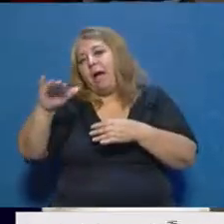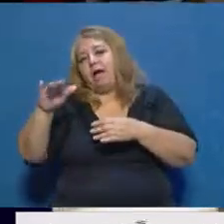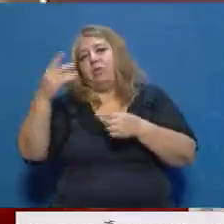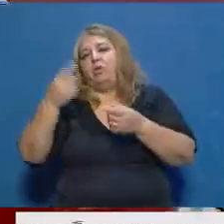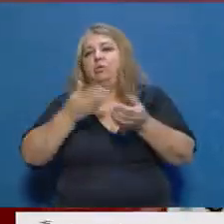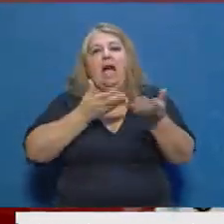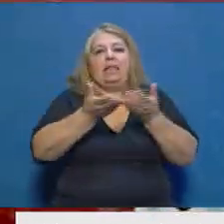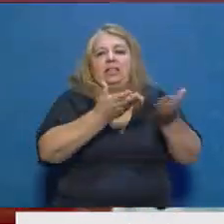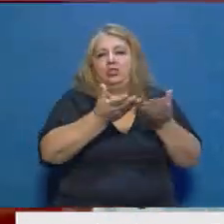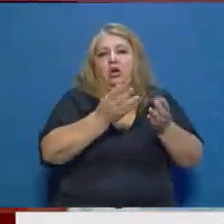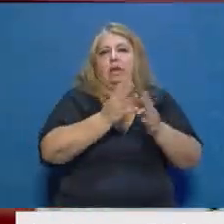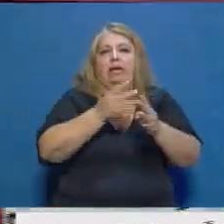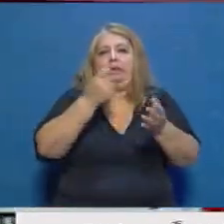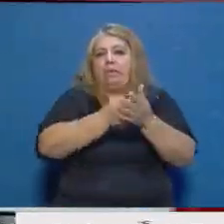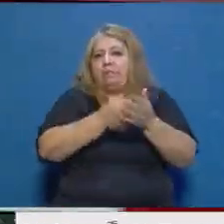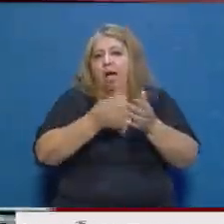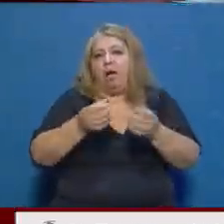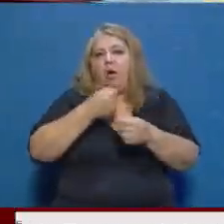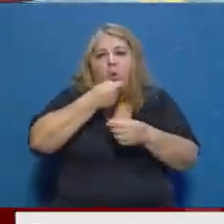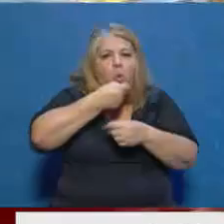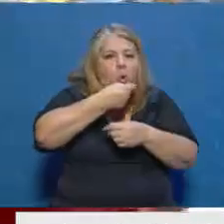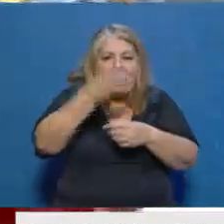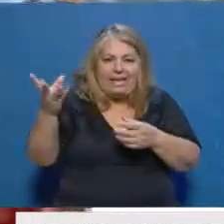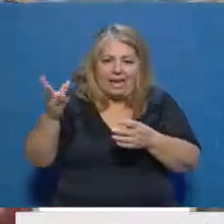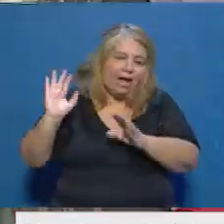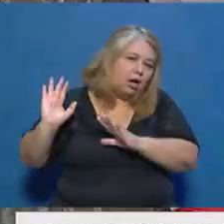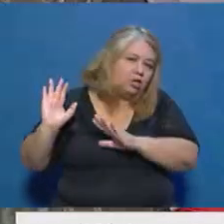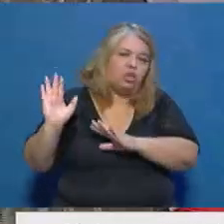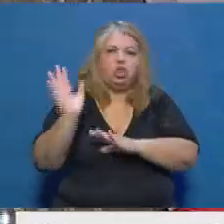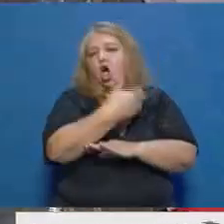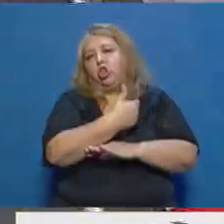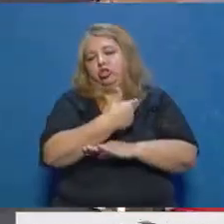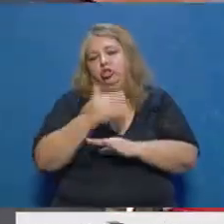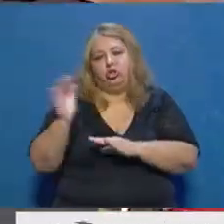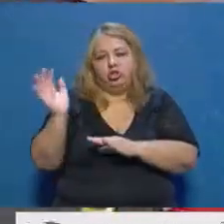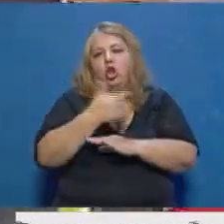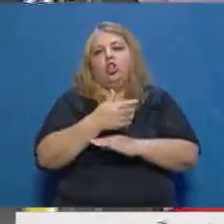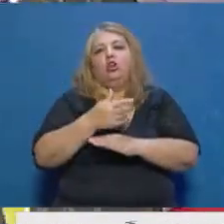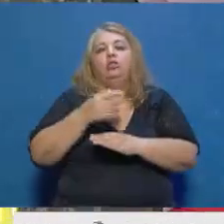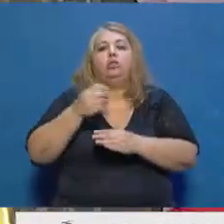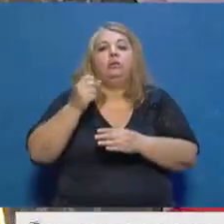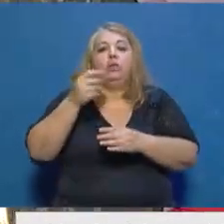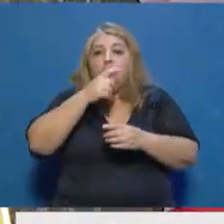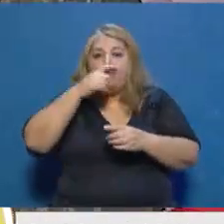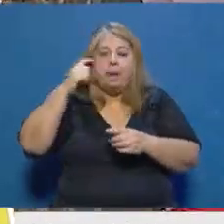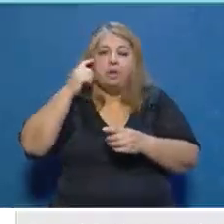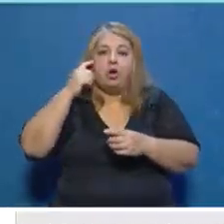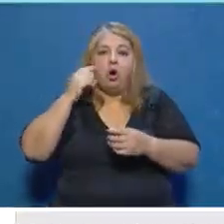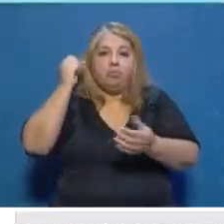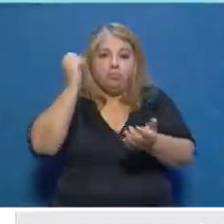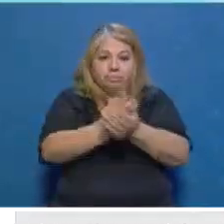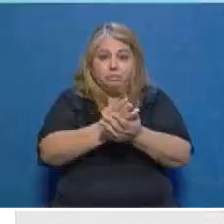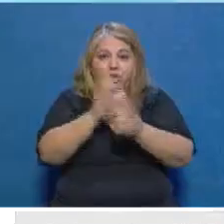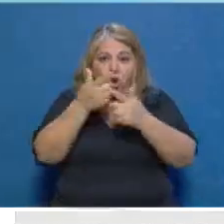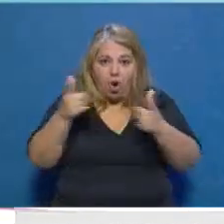al público sin excepción. El incumplimiento de la medida establecida va a ser penado con multa para